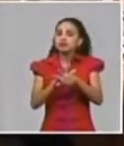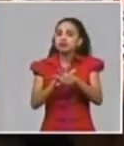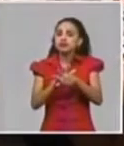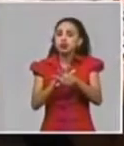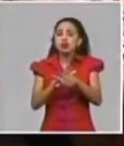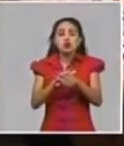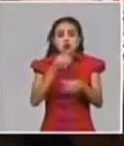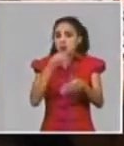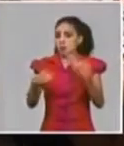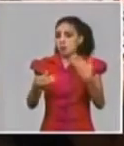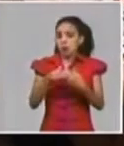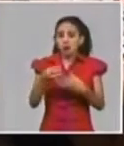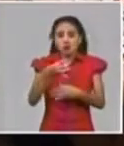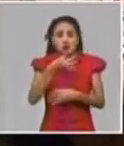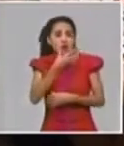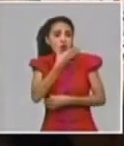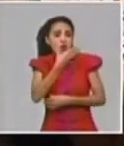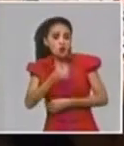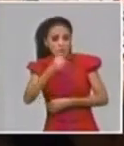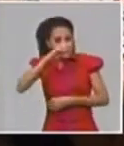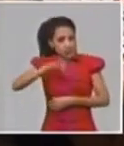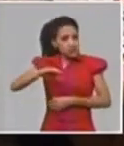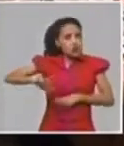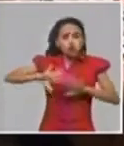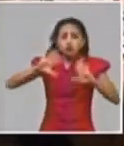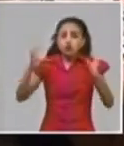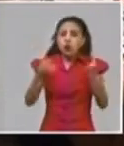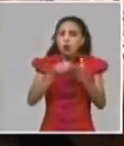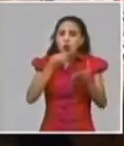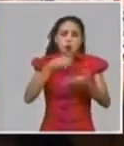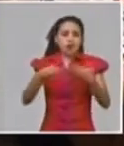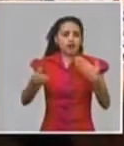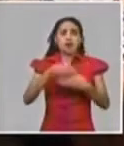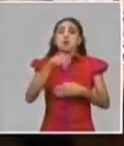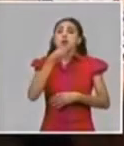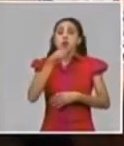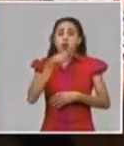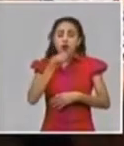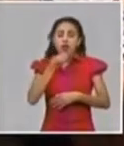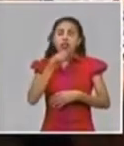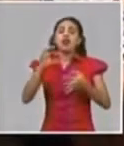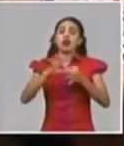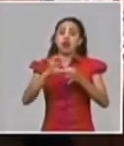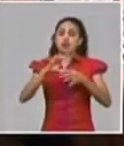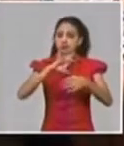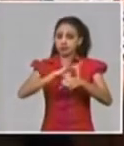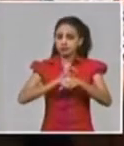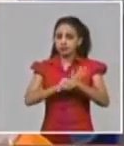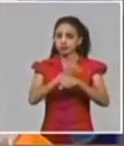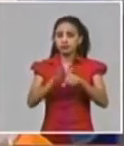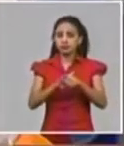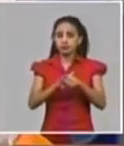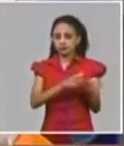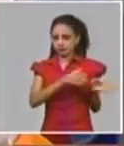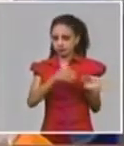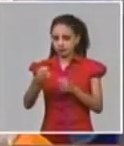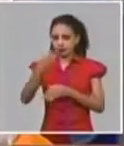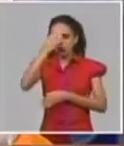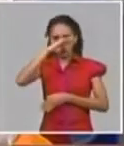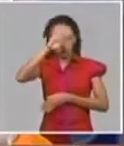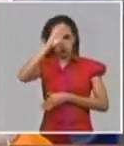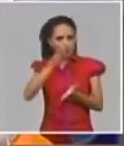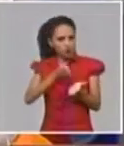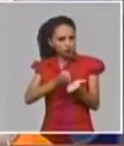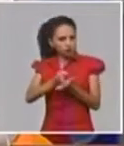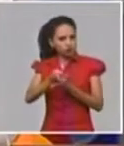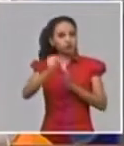que no es vulnerable ante esta... esta patología. Cuba mantiene las medidas que nos han llevado a